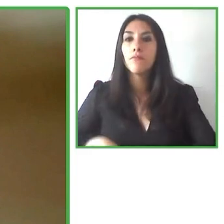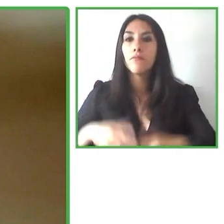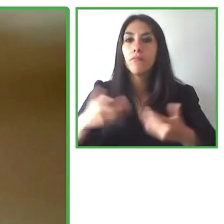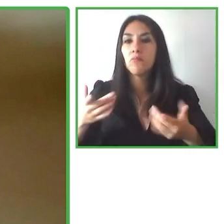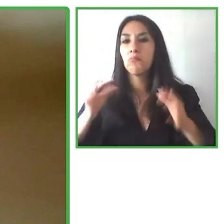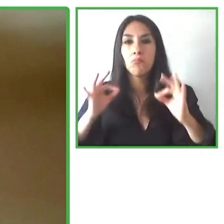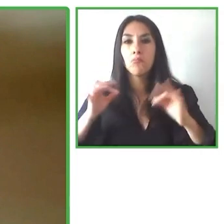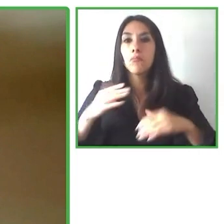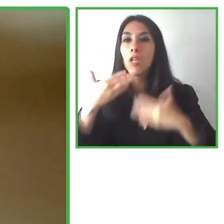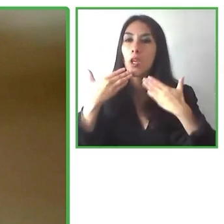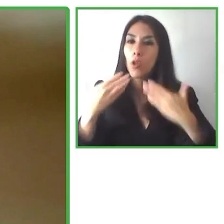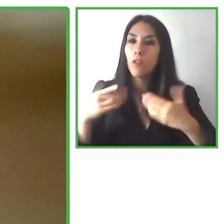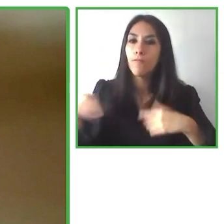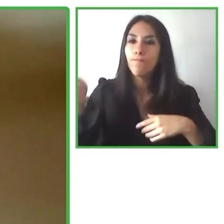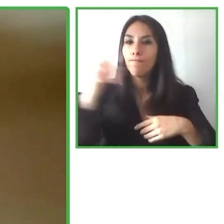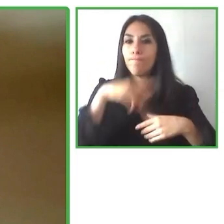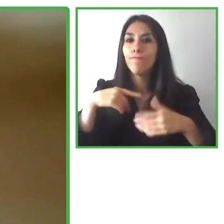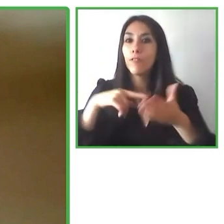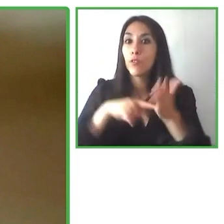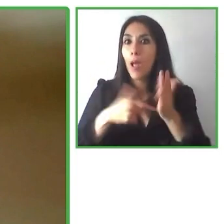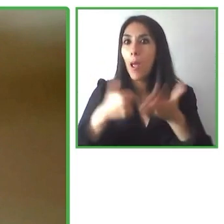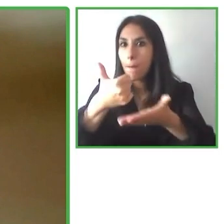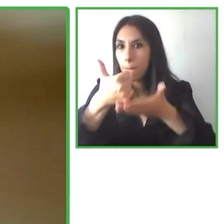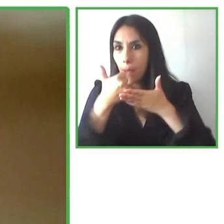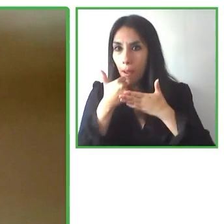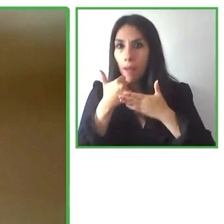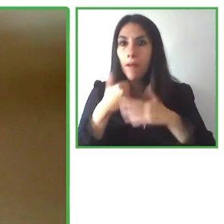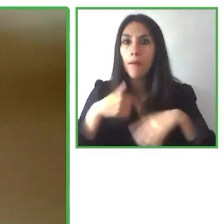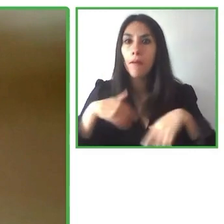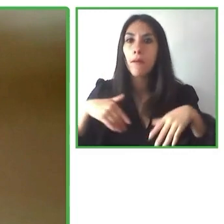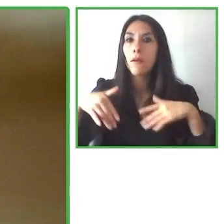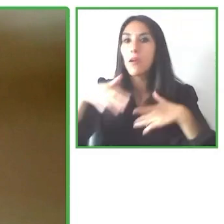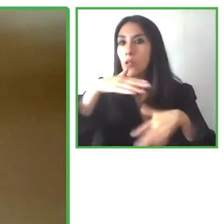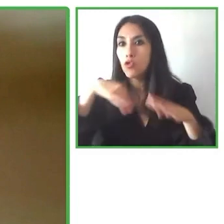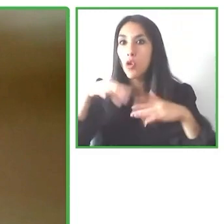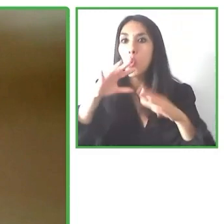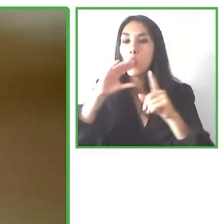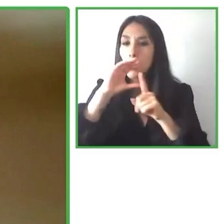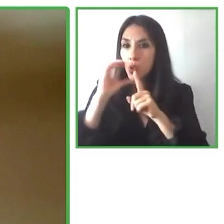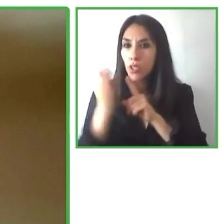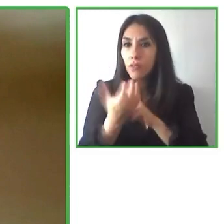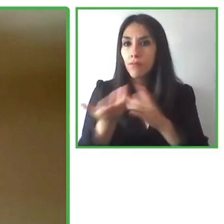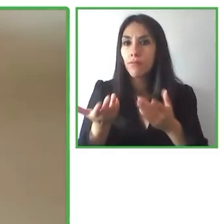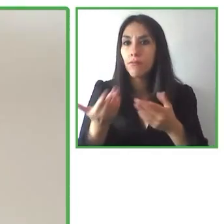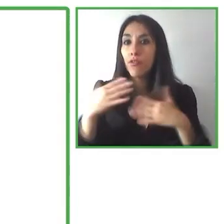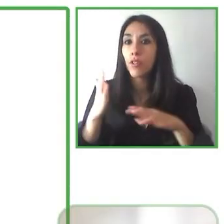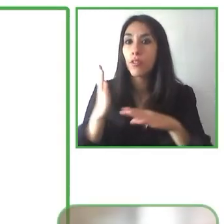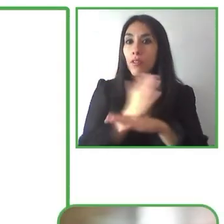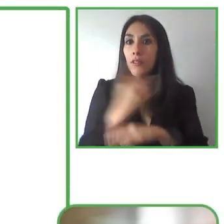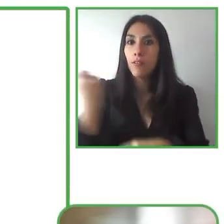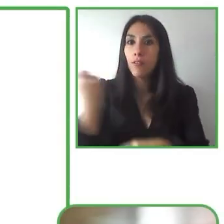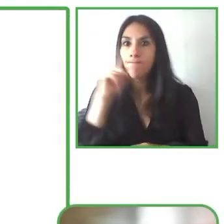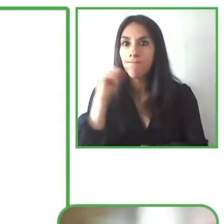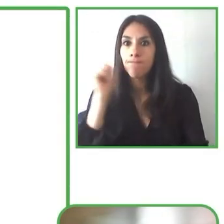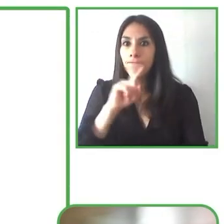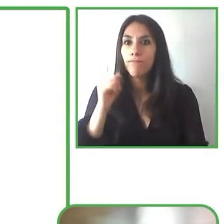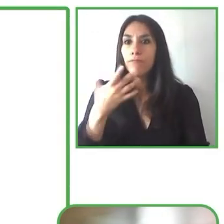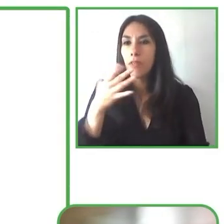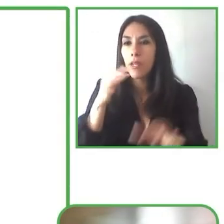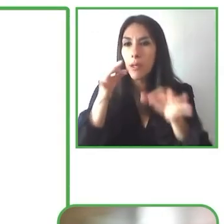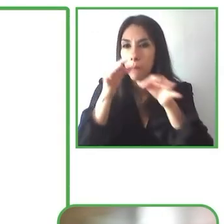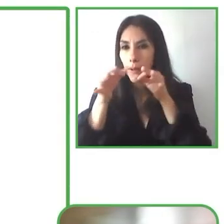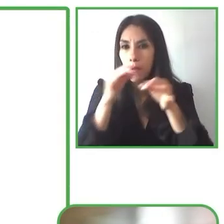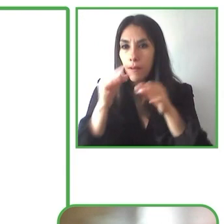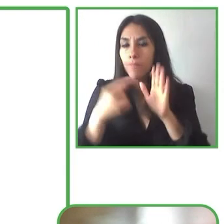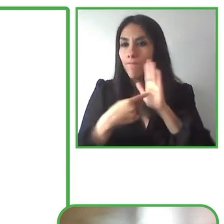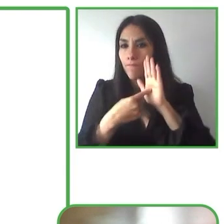Antes de dar paso a los ponentes que nos acompañan, me presento y cuento quién soy y qué puedo aportar aquí. Mi nombre